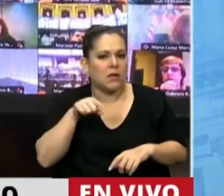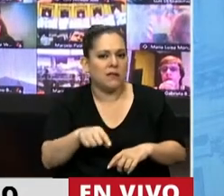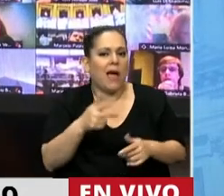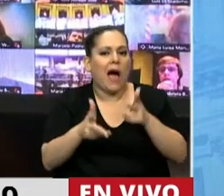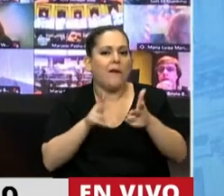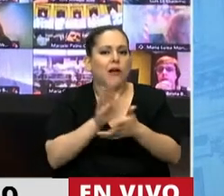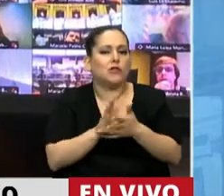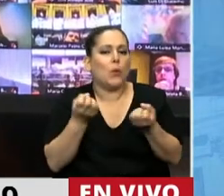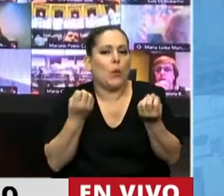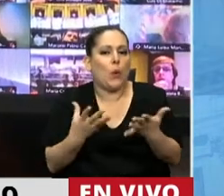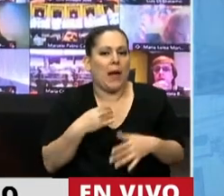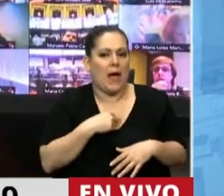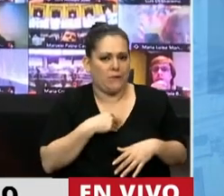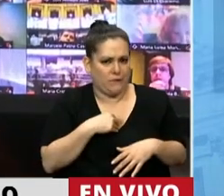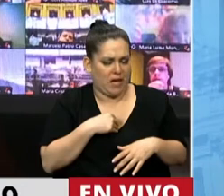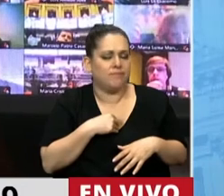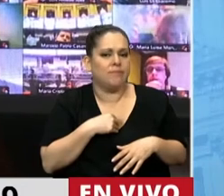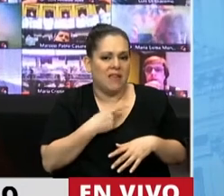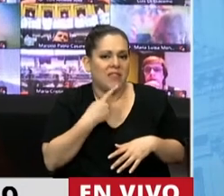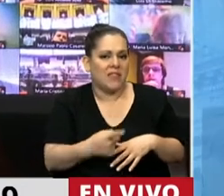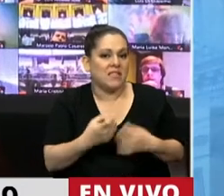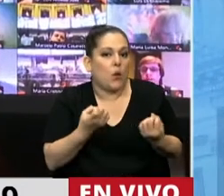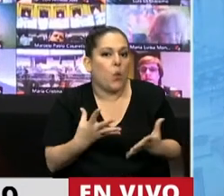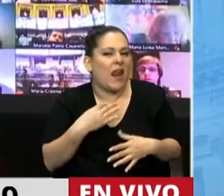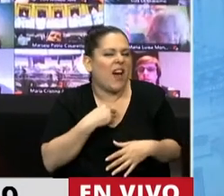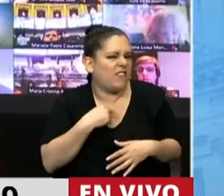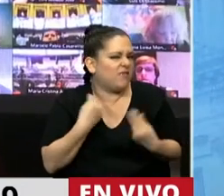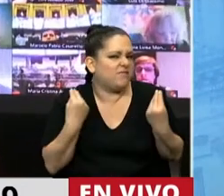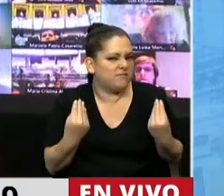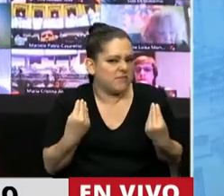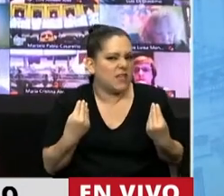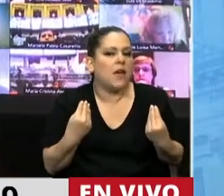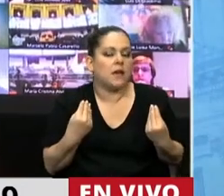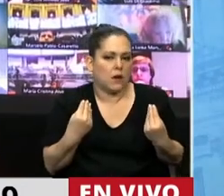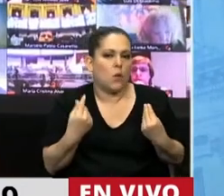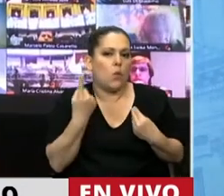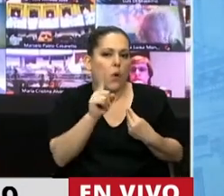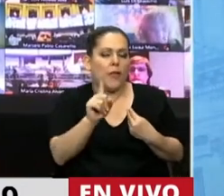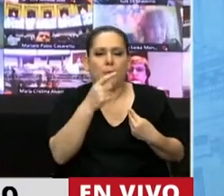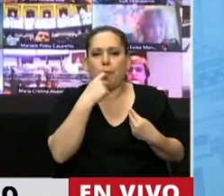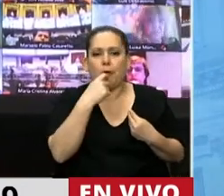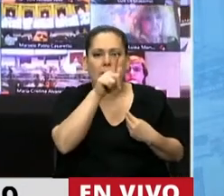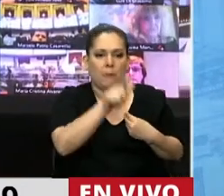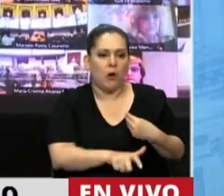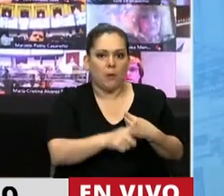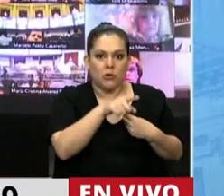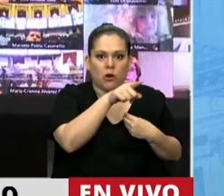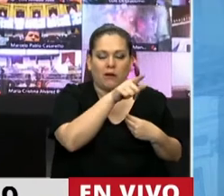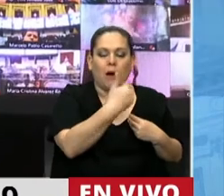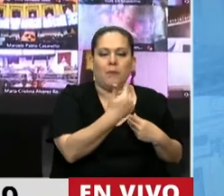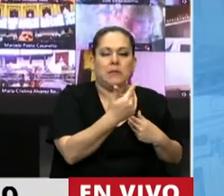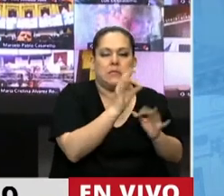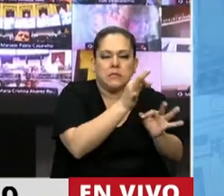buena fe, es decir, que se presume la buena fe aún cuando hubiese tenido ese tercer adquirente el